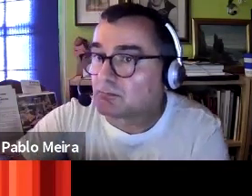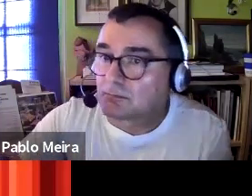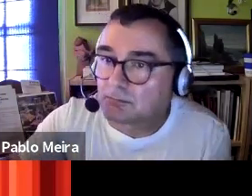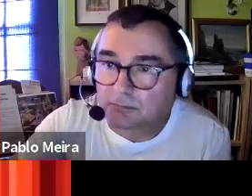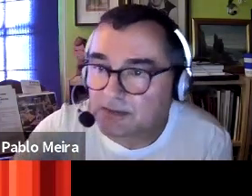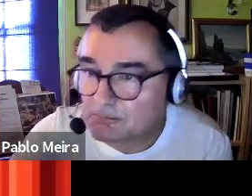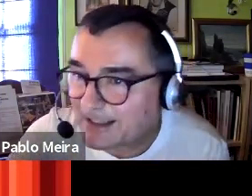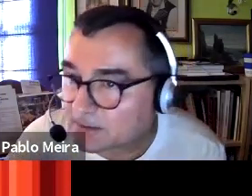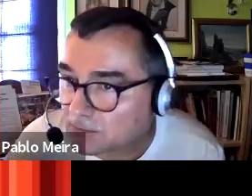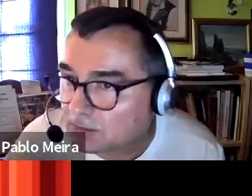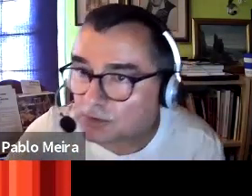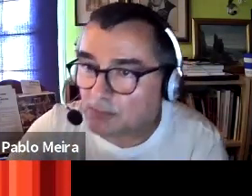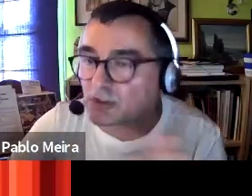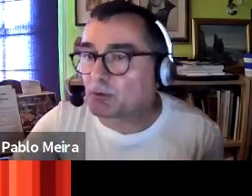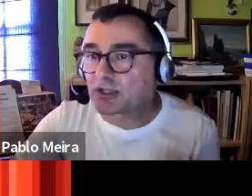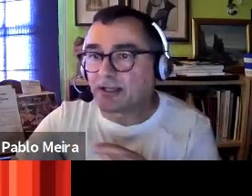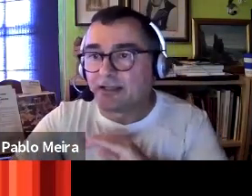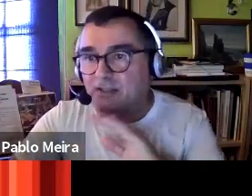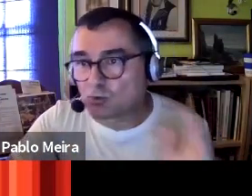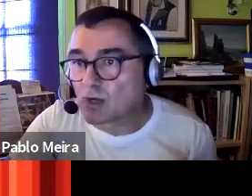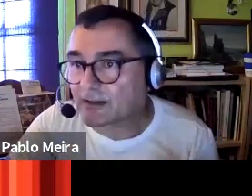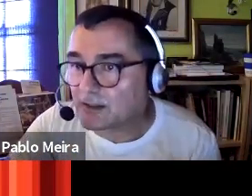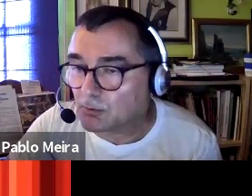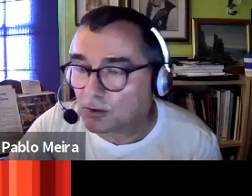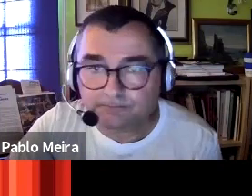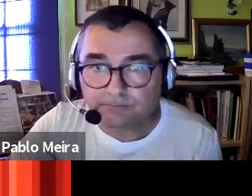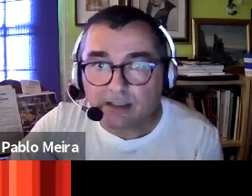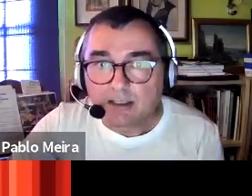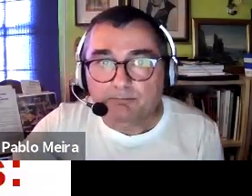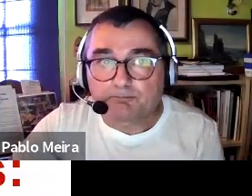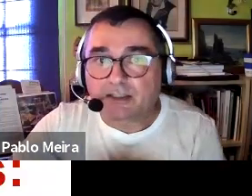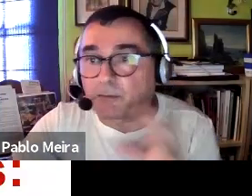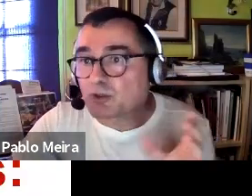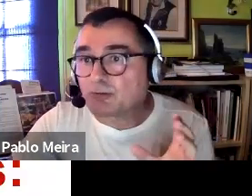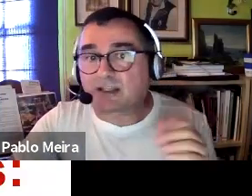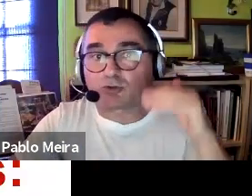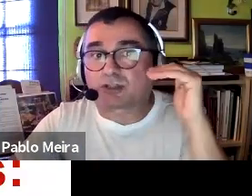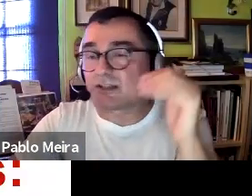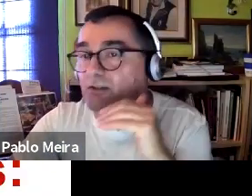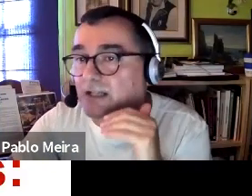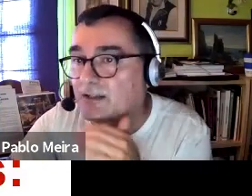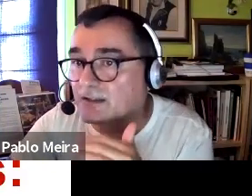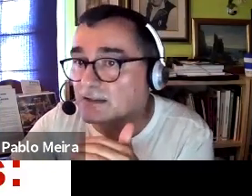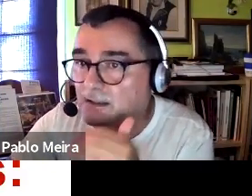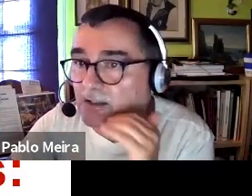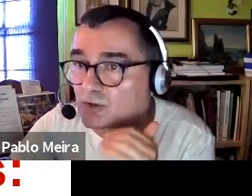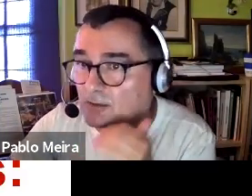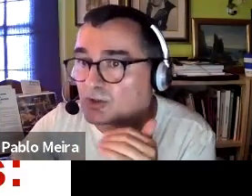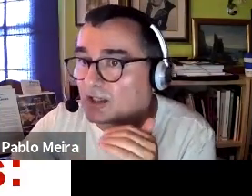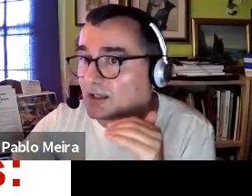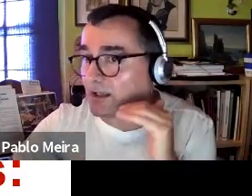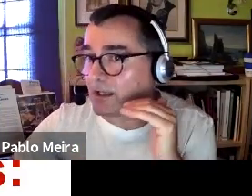la educación sin más no tenemos que ponerle ningún adjetivo desde mi punto de vista son tres grandes